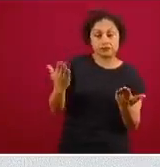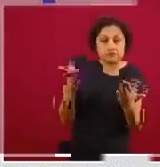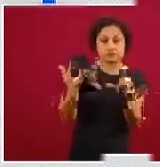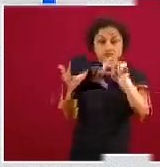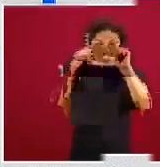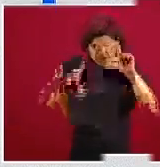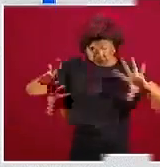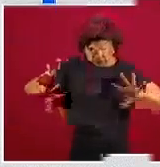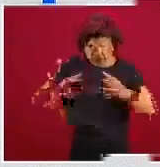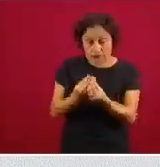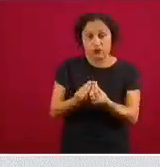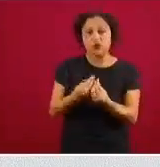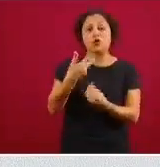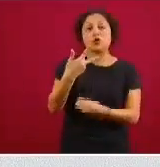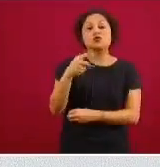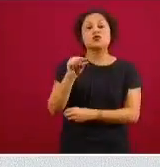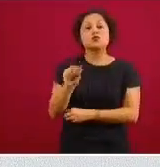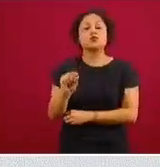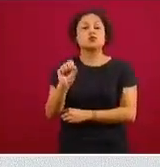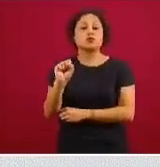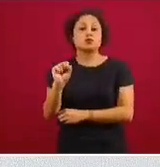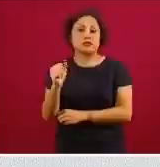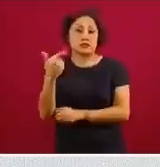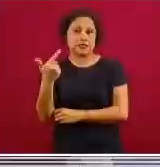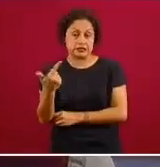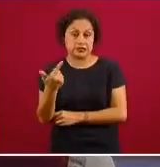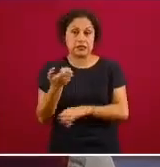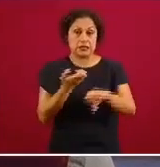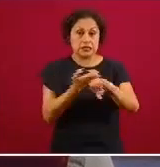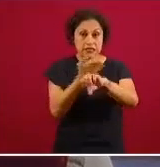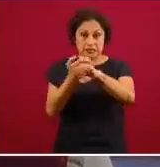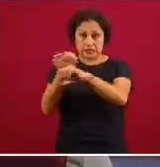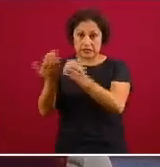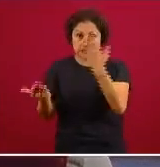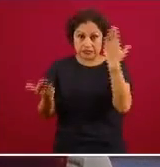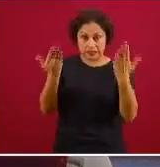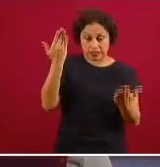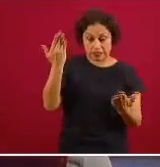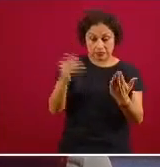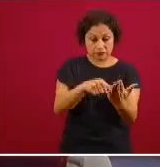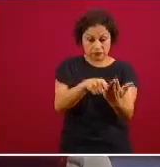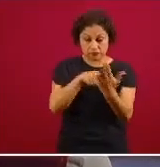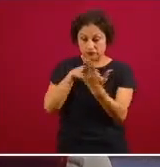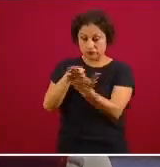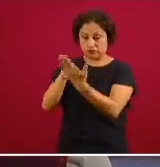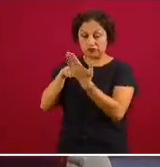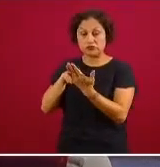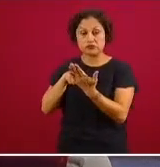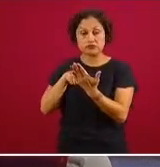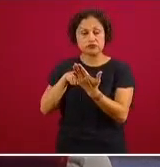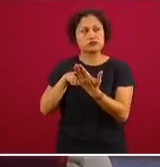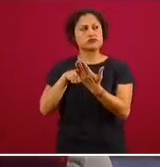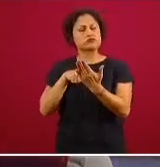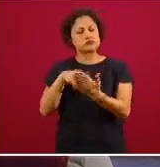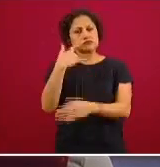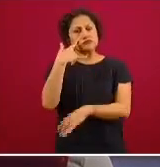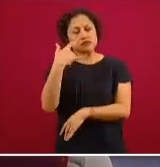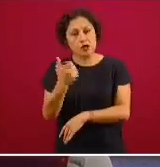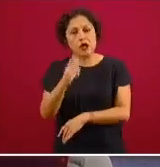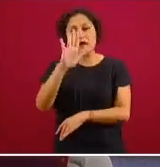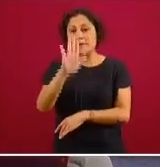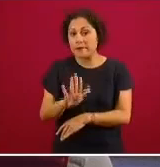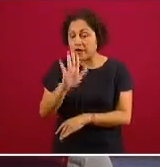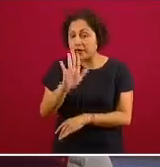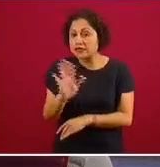8.67 o con las otras entidades federativas pudiera estar revelando retraso en la atención médica